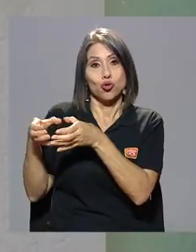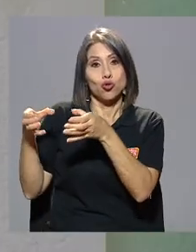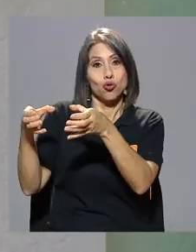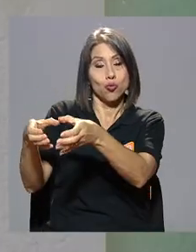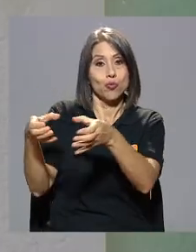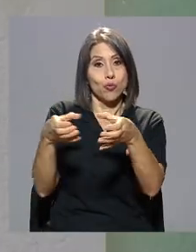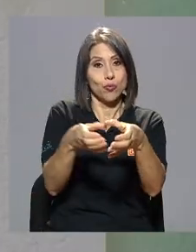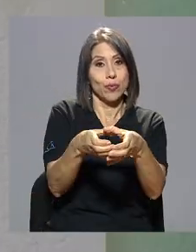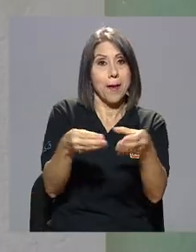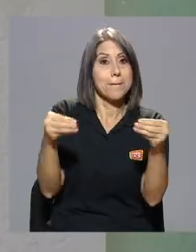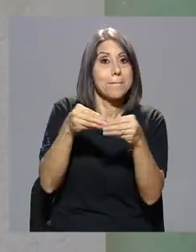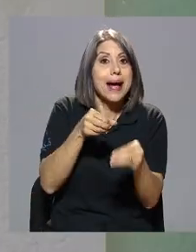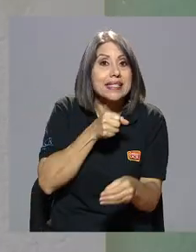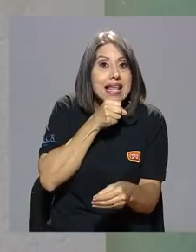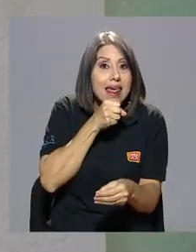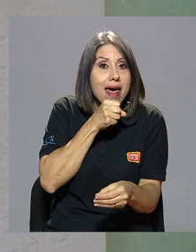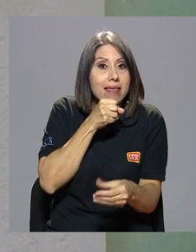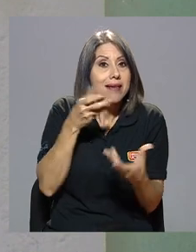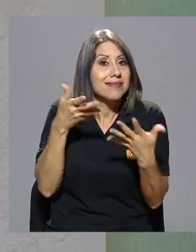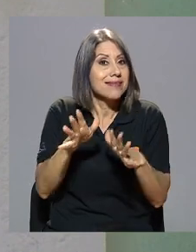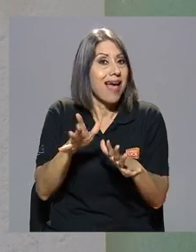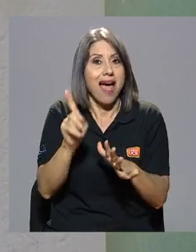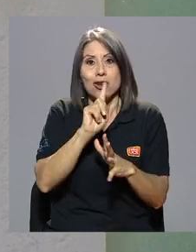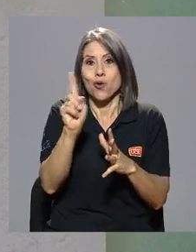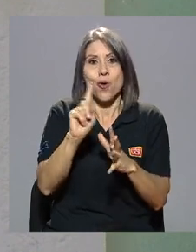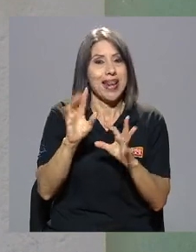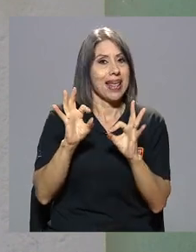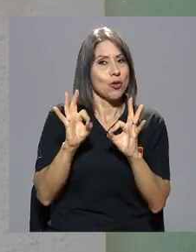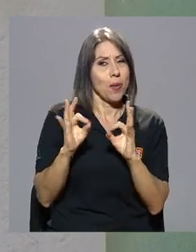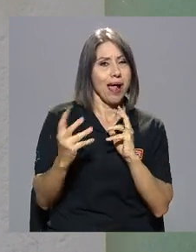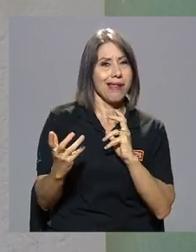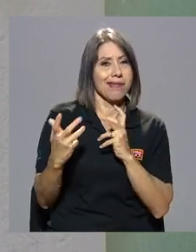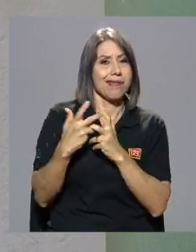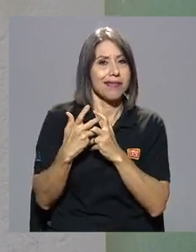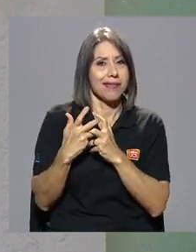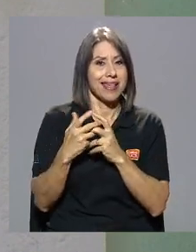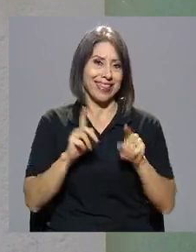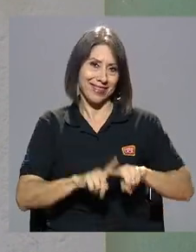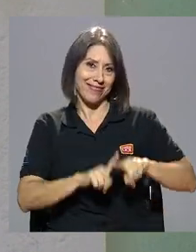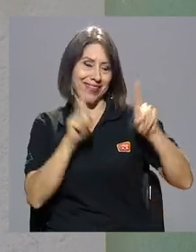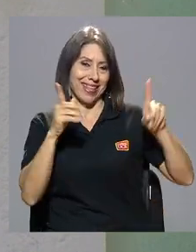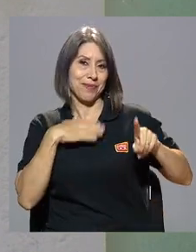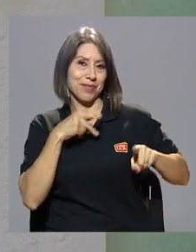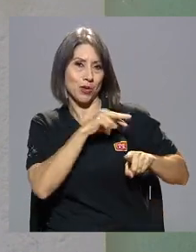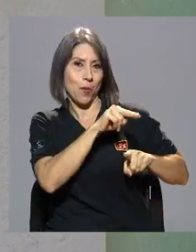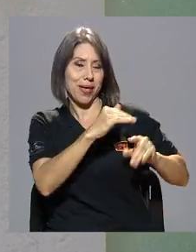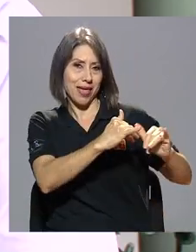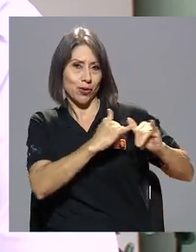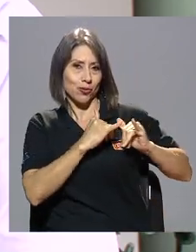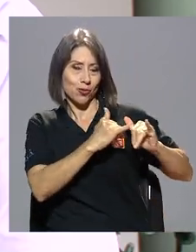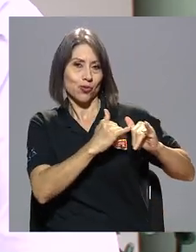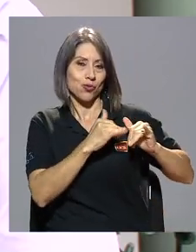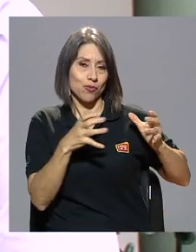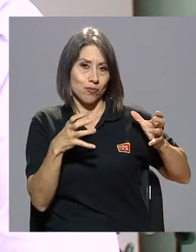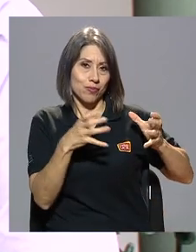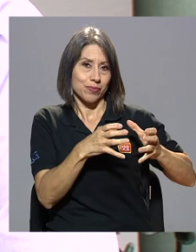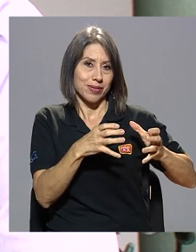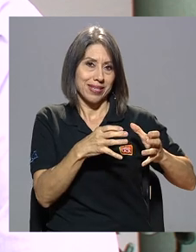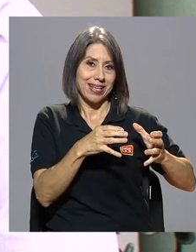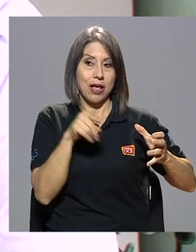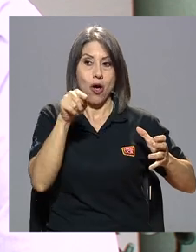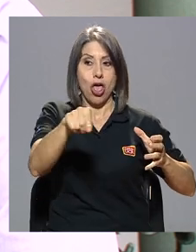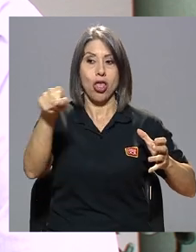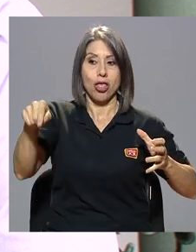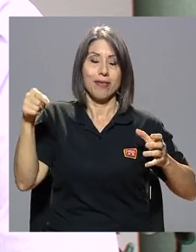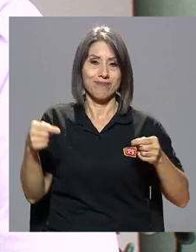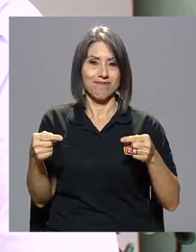grupos de gente con más edad ya la cosa no era tan cercana como con mis compañeros de grupo y entonces siempre